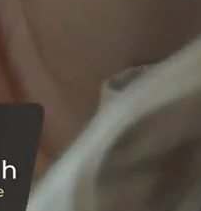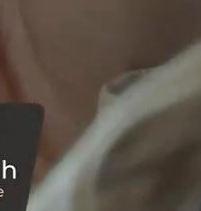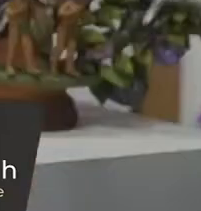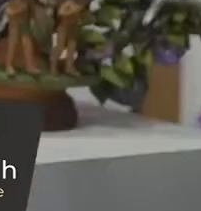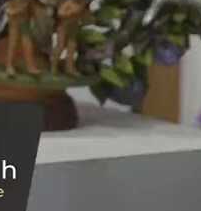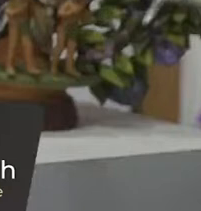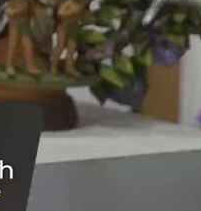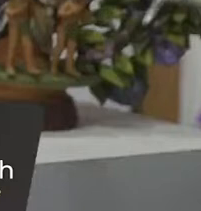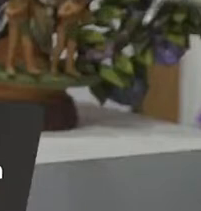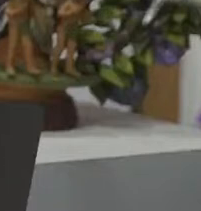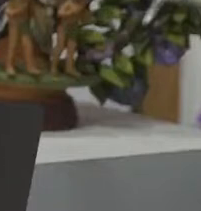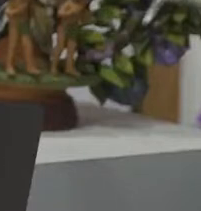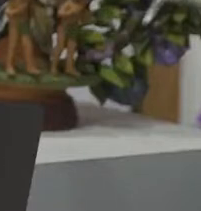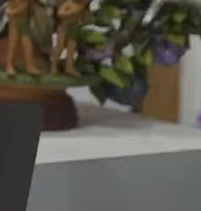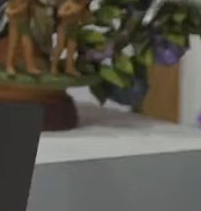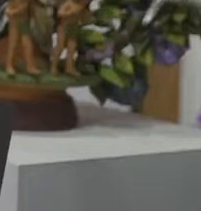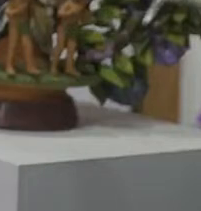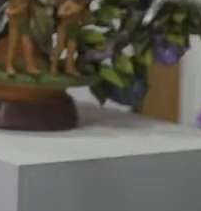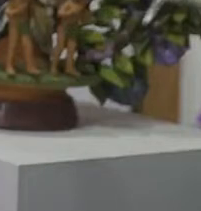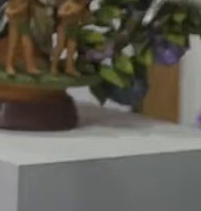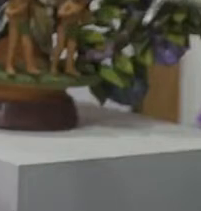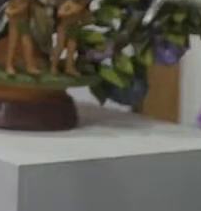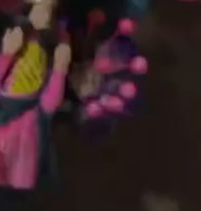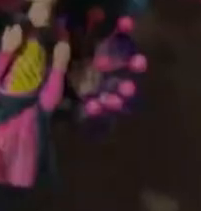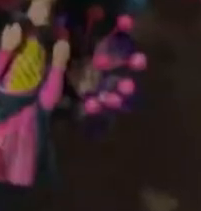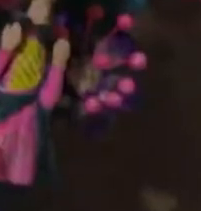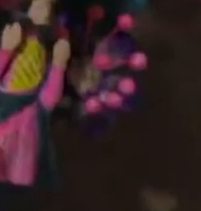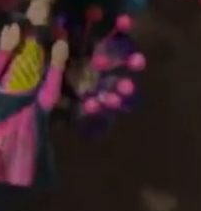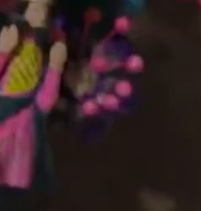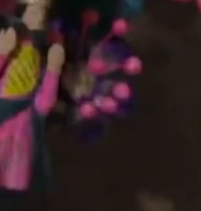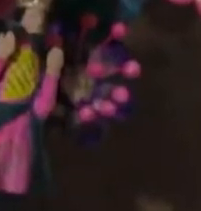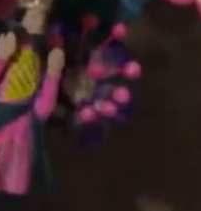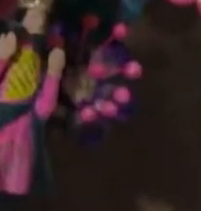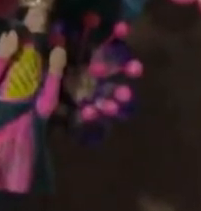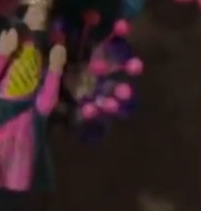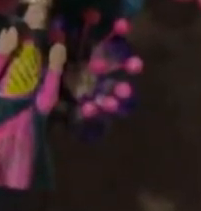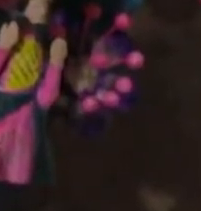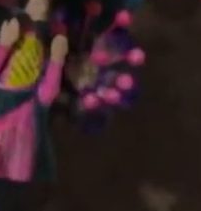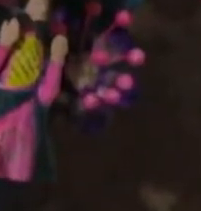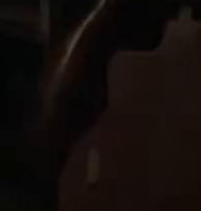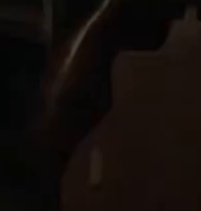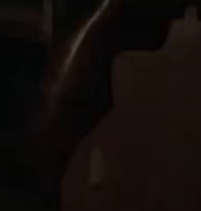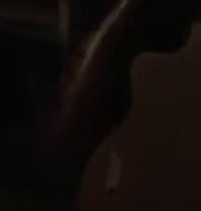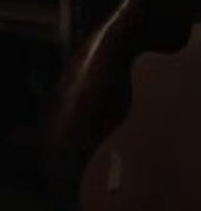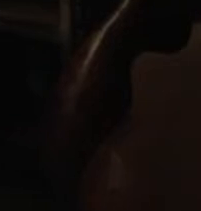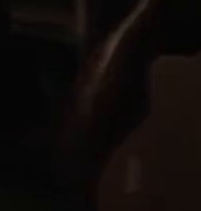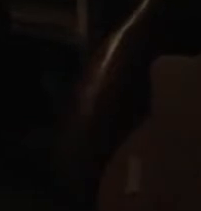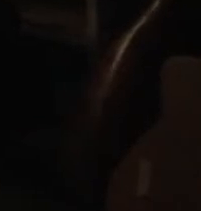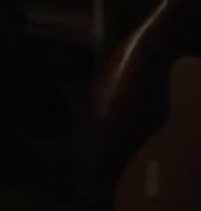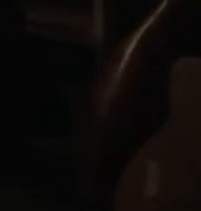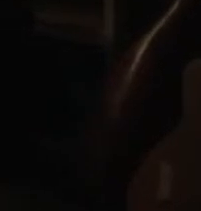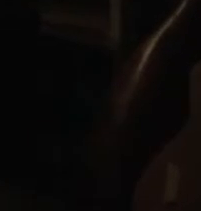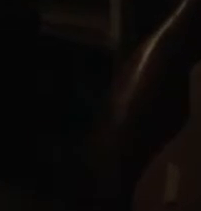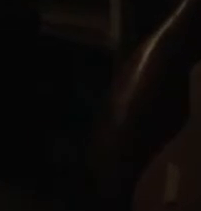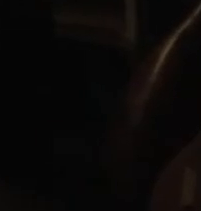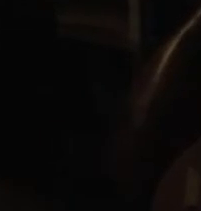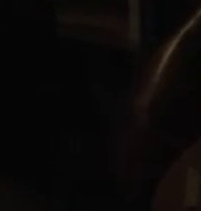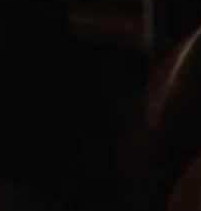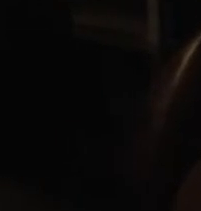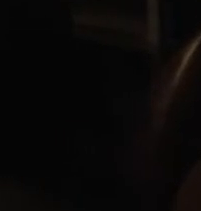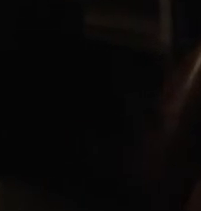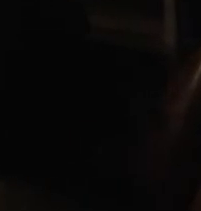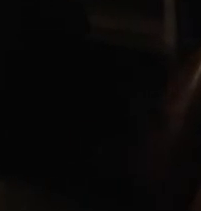en el que, sobre todo, podemos convivir y aprender al mismo tiempo, para mí es muy satisfactorio. Todo queda en familia.